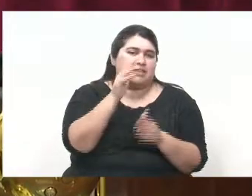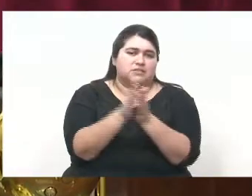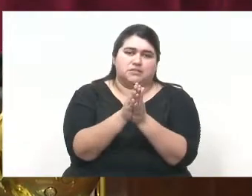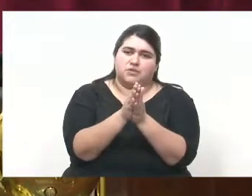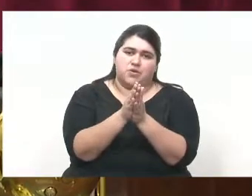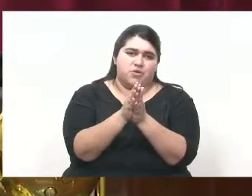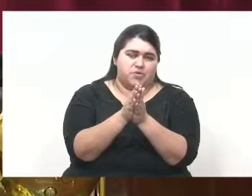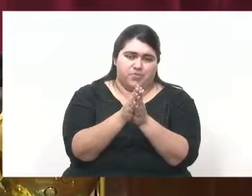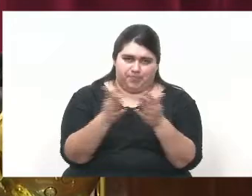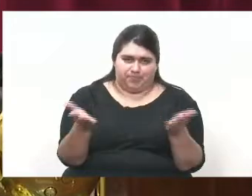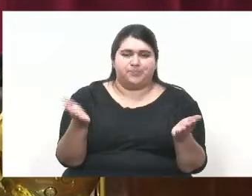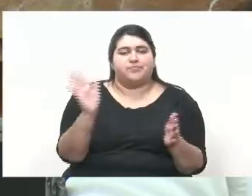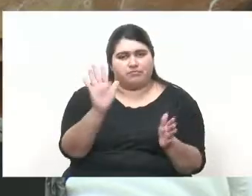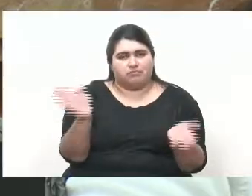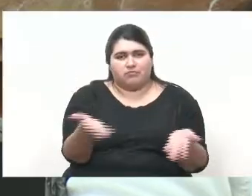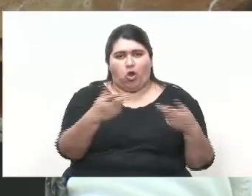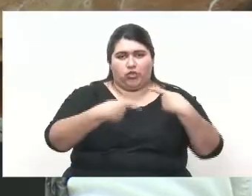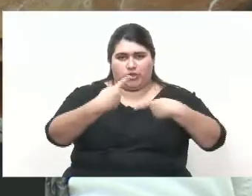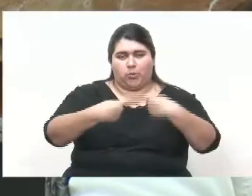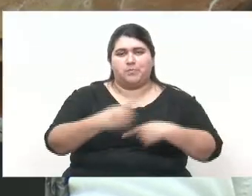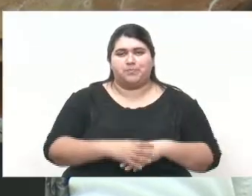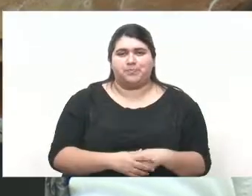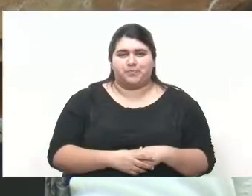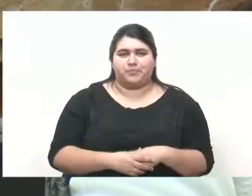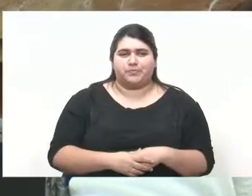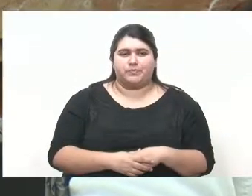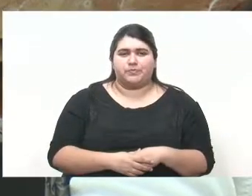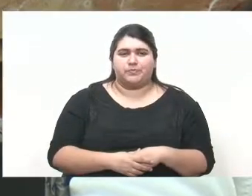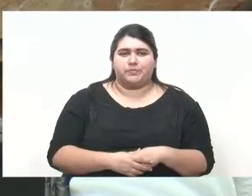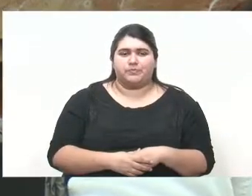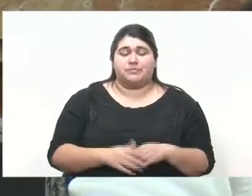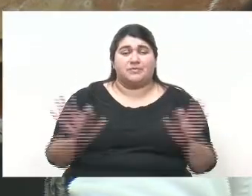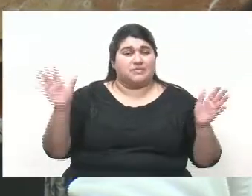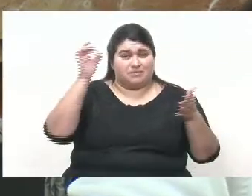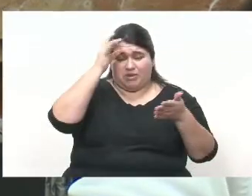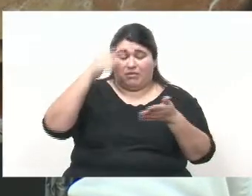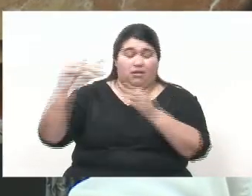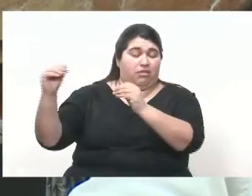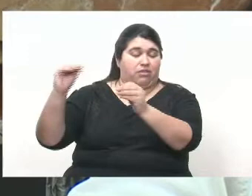Bueno. Continúe, senadora. Ah, ya me perdí, ¿dónde estaba?